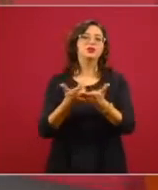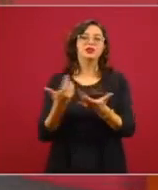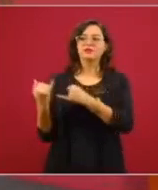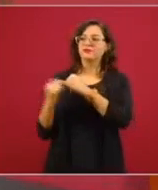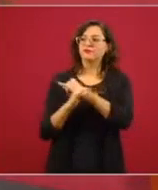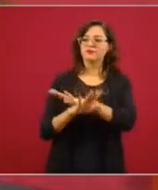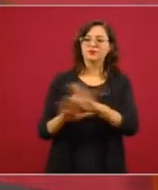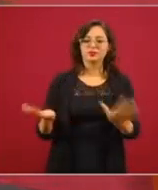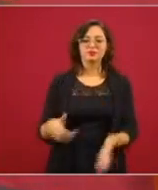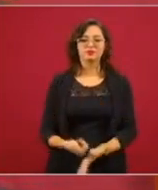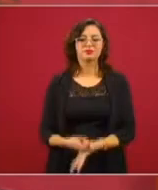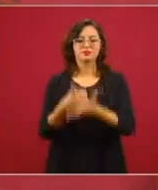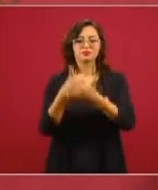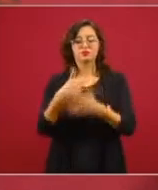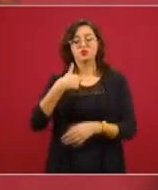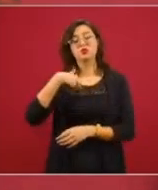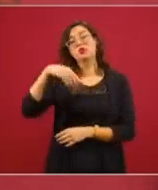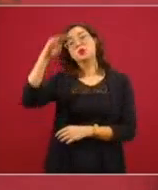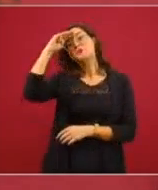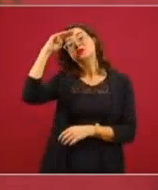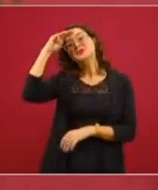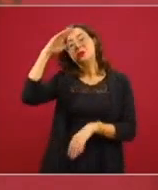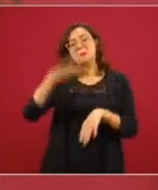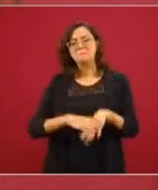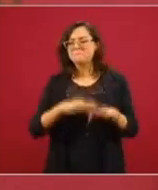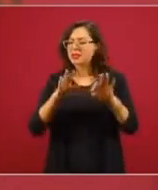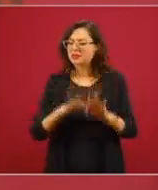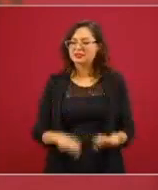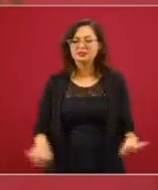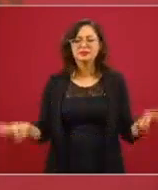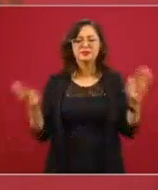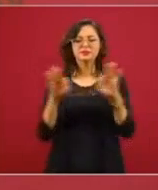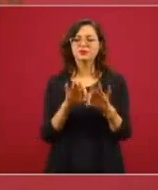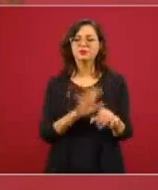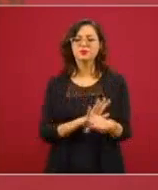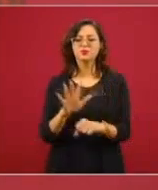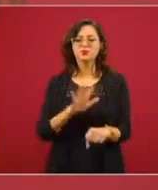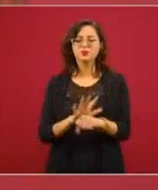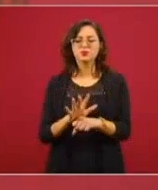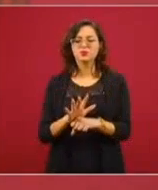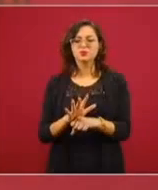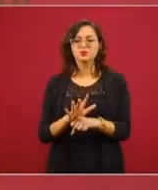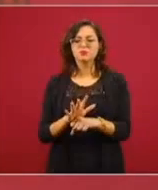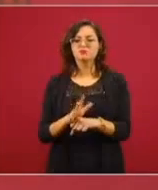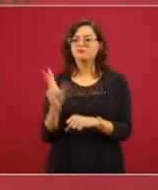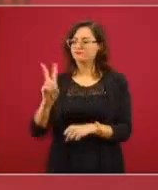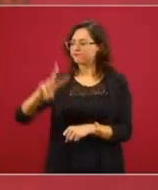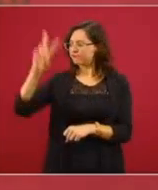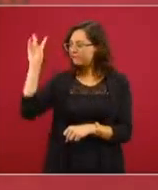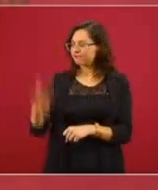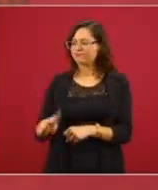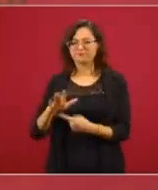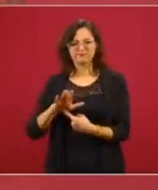Considero que lo más importante es el que se sepa la verdad